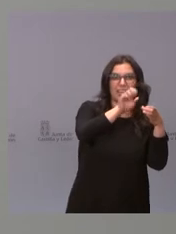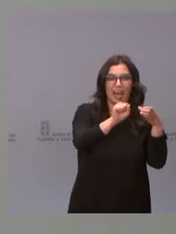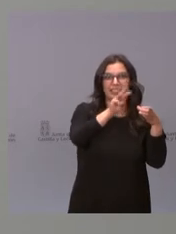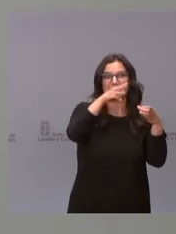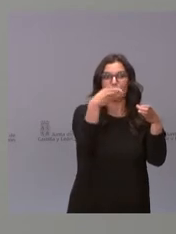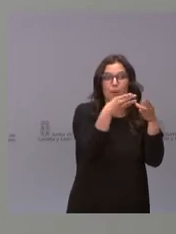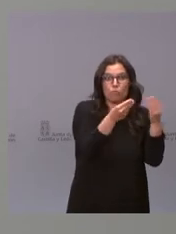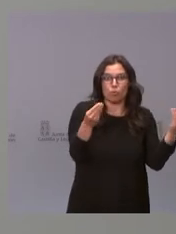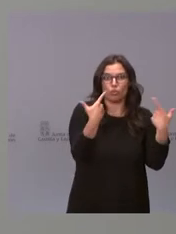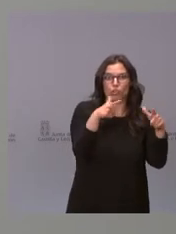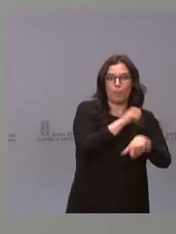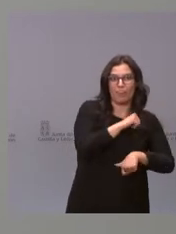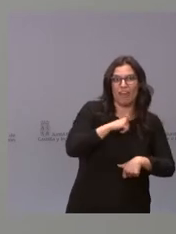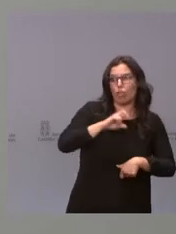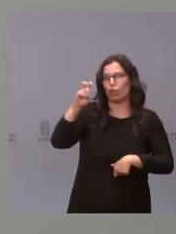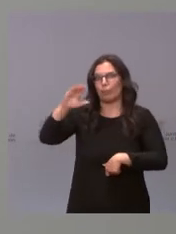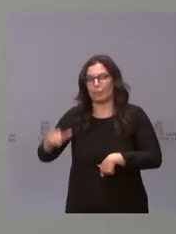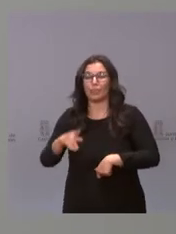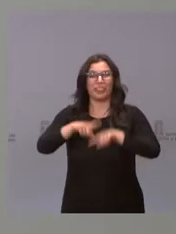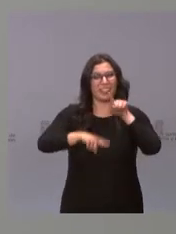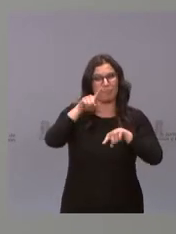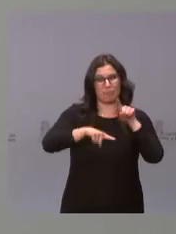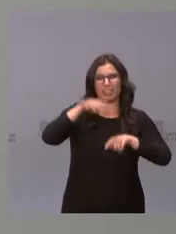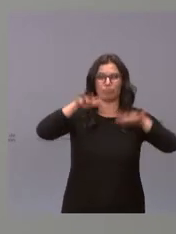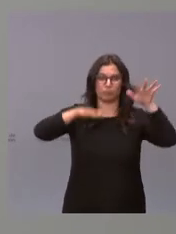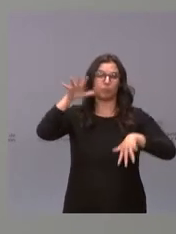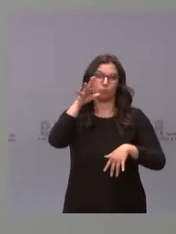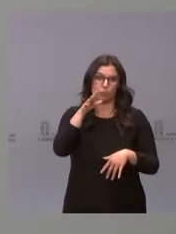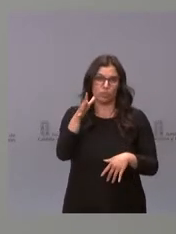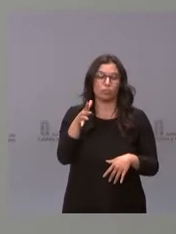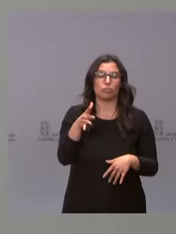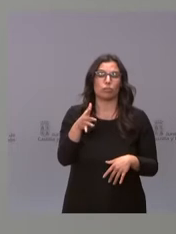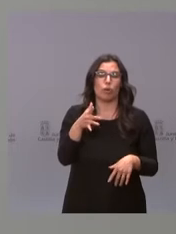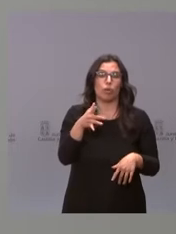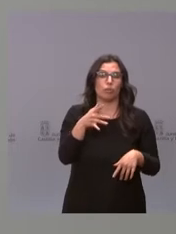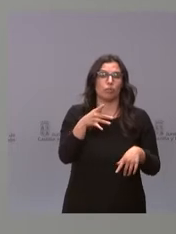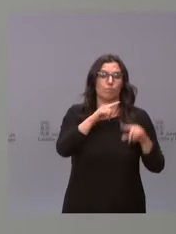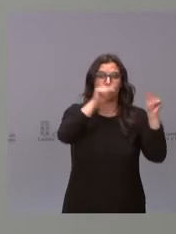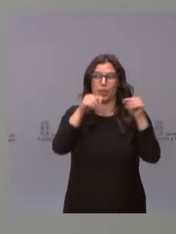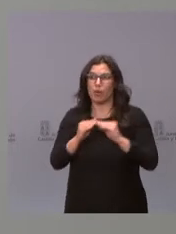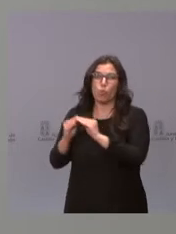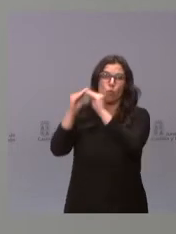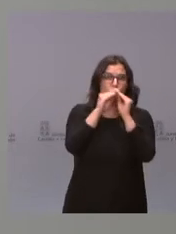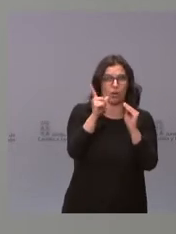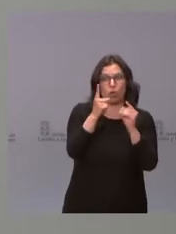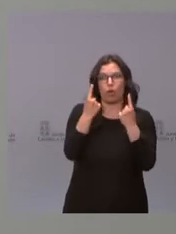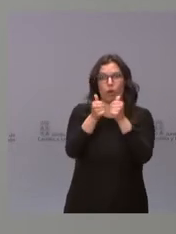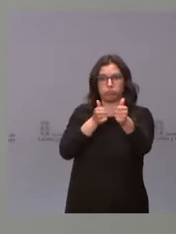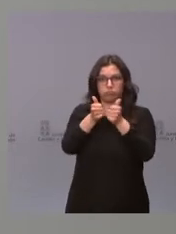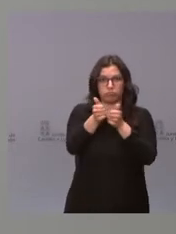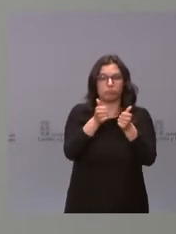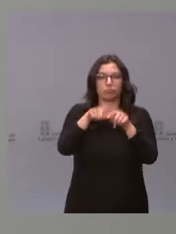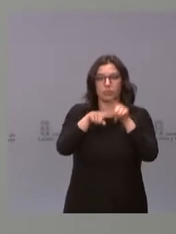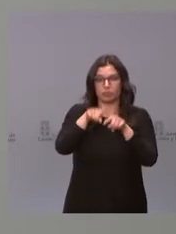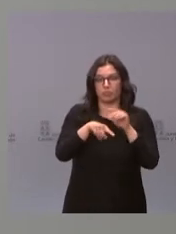sectores privados. Es decir, que esto es lo que determina que haya diferencia de velocidad. Pero desde luego